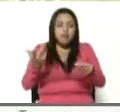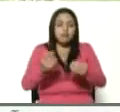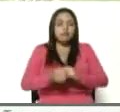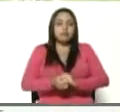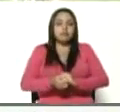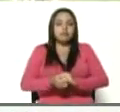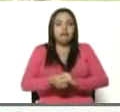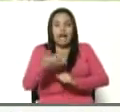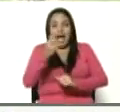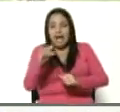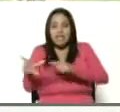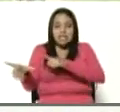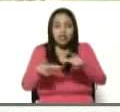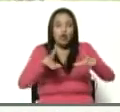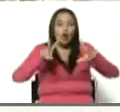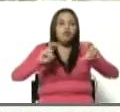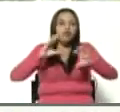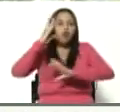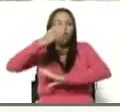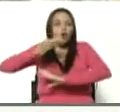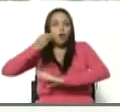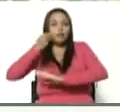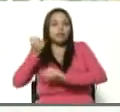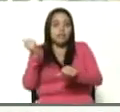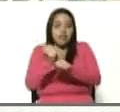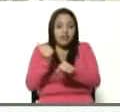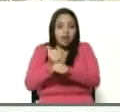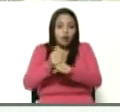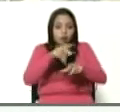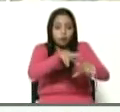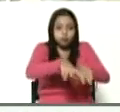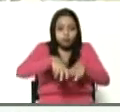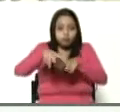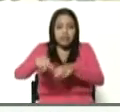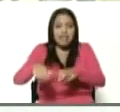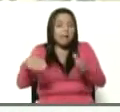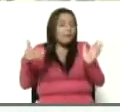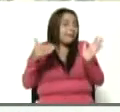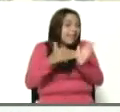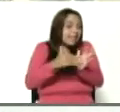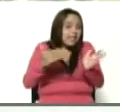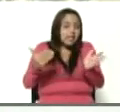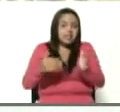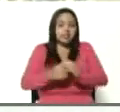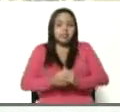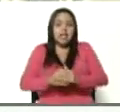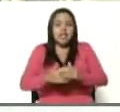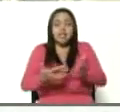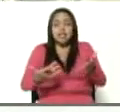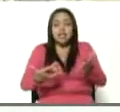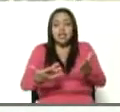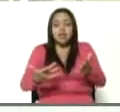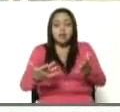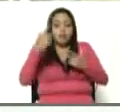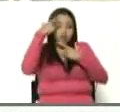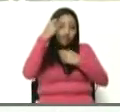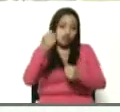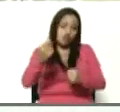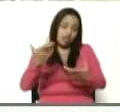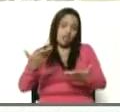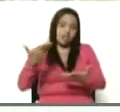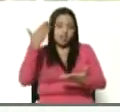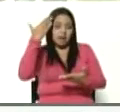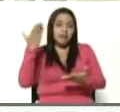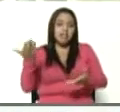la nueva generación, la nueva camada de miles de técnicos, profesionales,